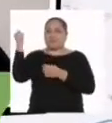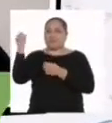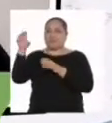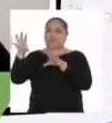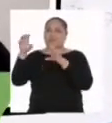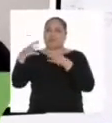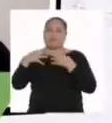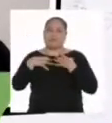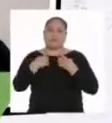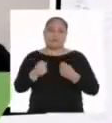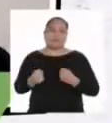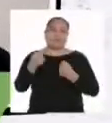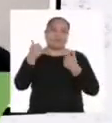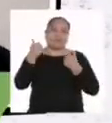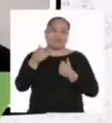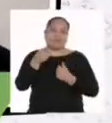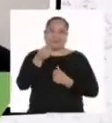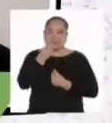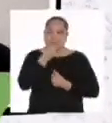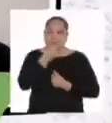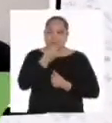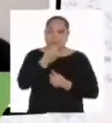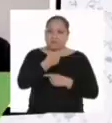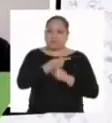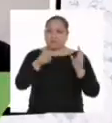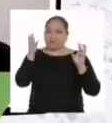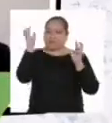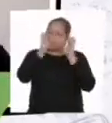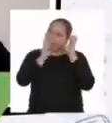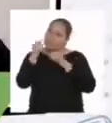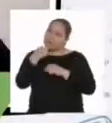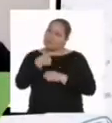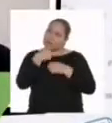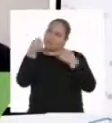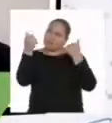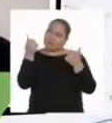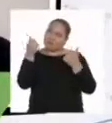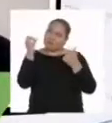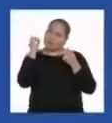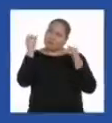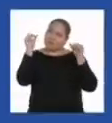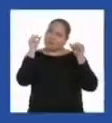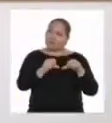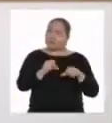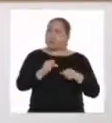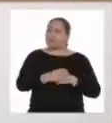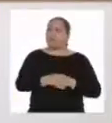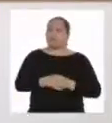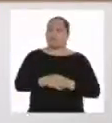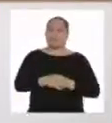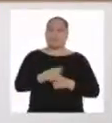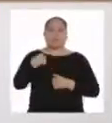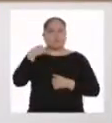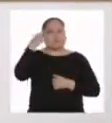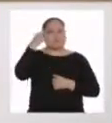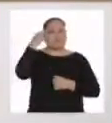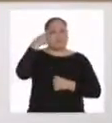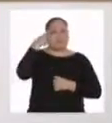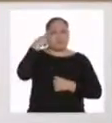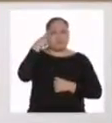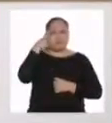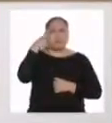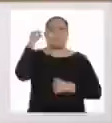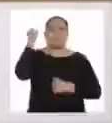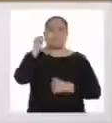alimentación más saludable. Pero me quedo con la duda que si hice bien o hice mal. A mí me parece